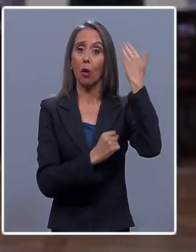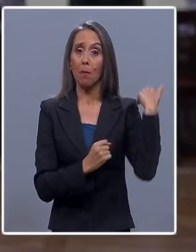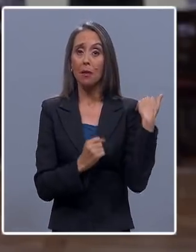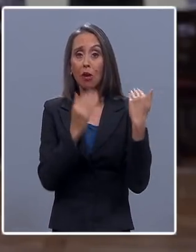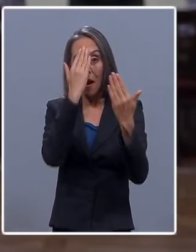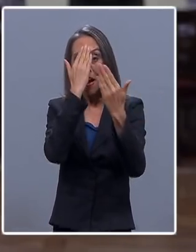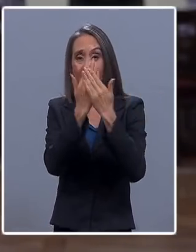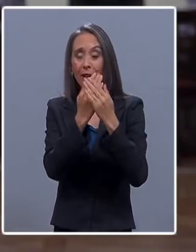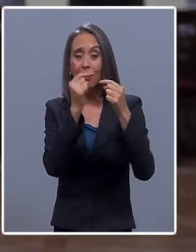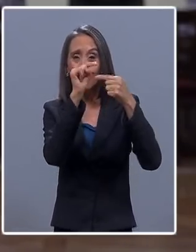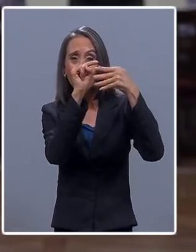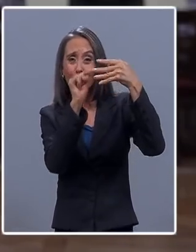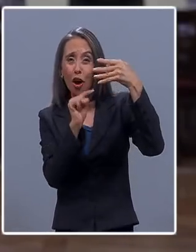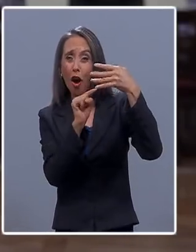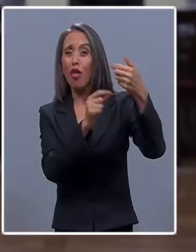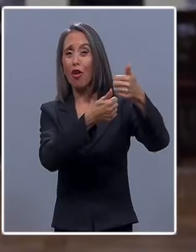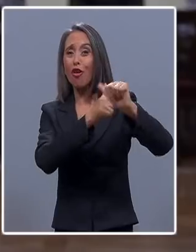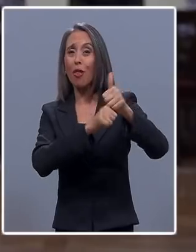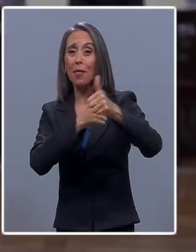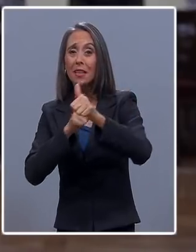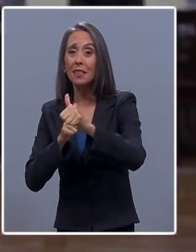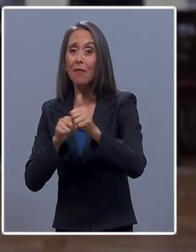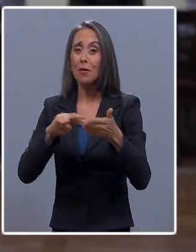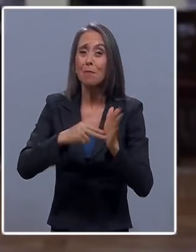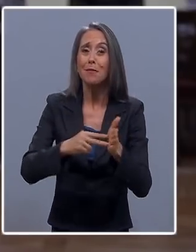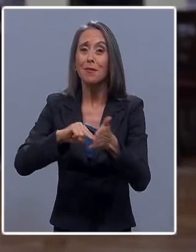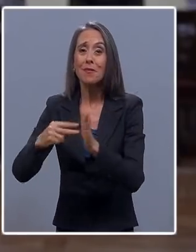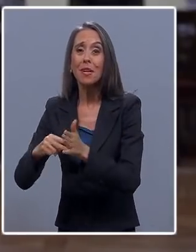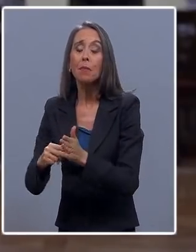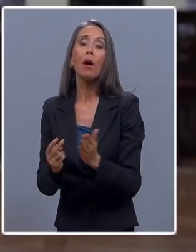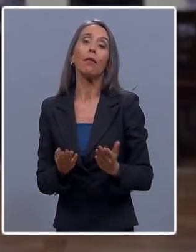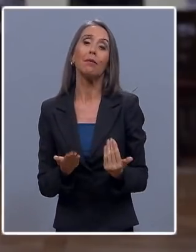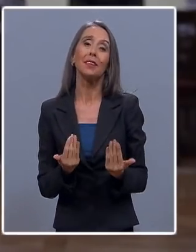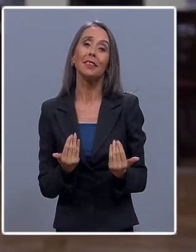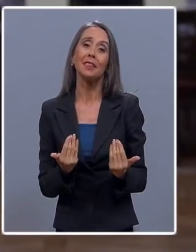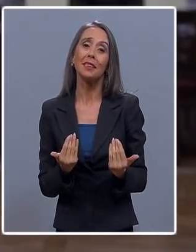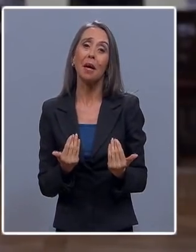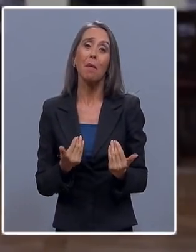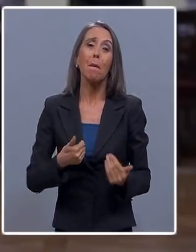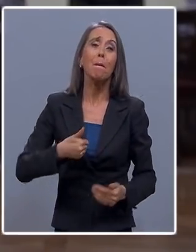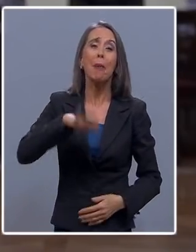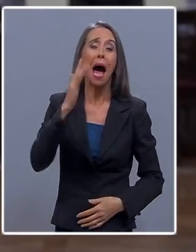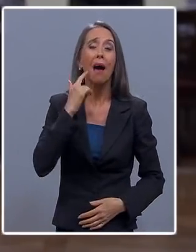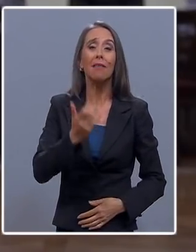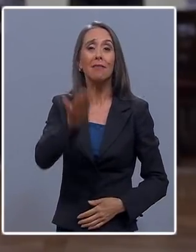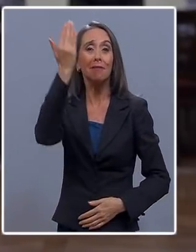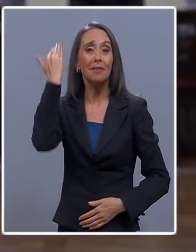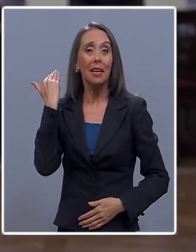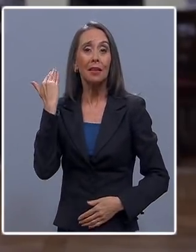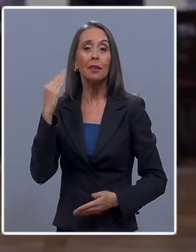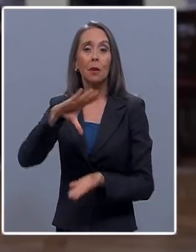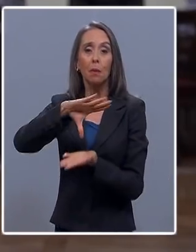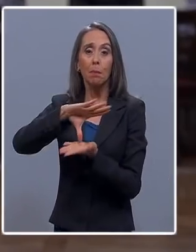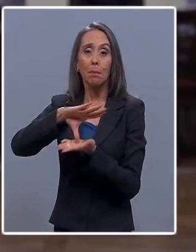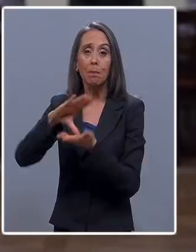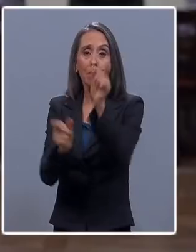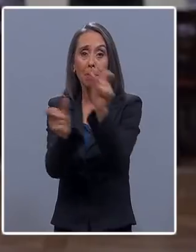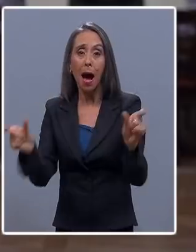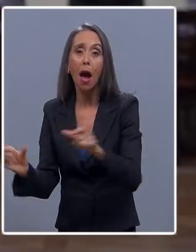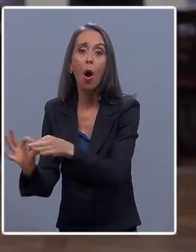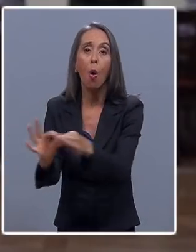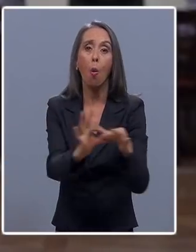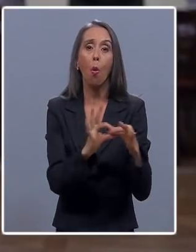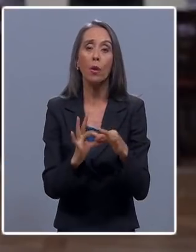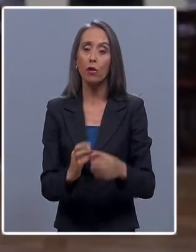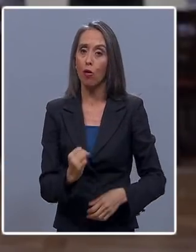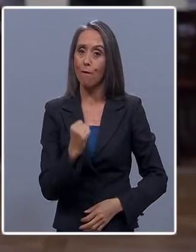éxito todos estos desafíos y adversidades, necesitamos más que nunca un país unido y firme.